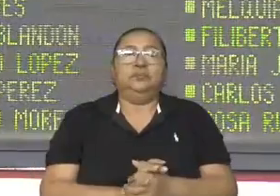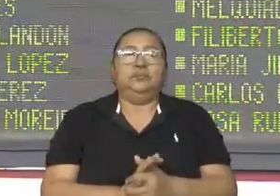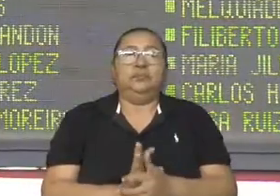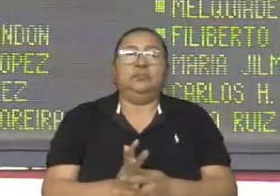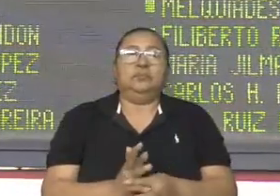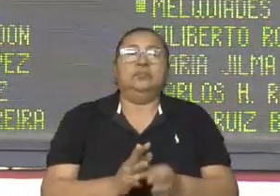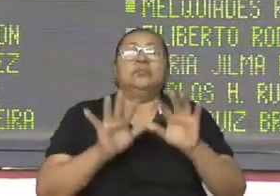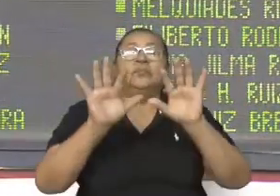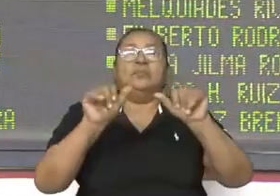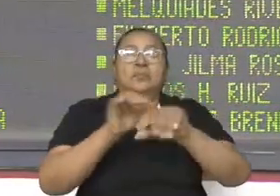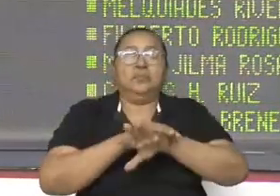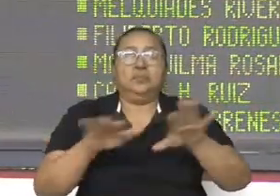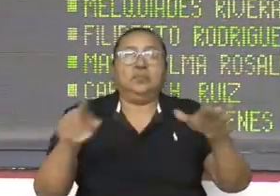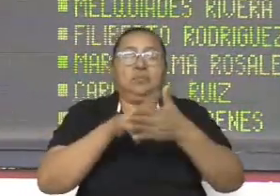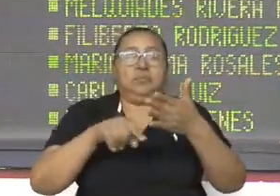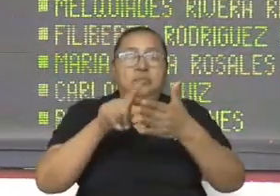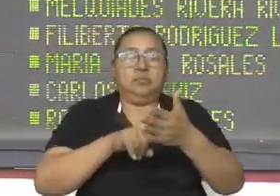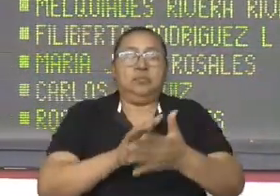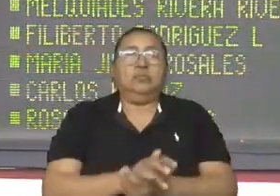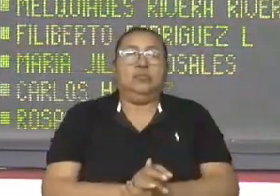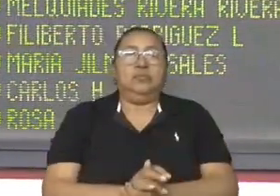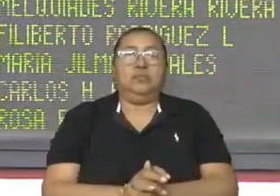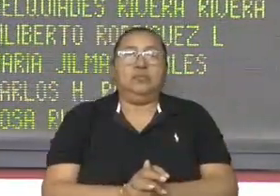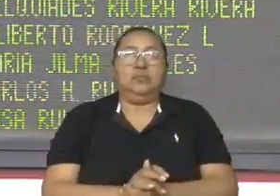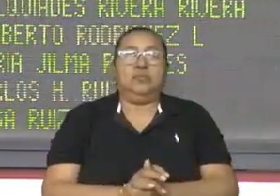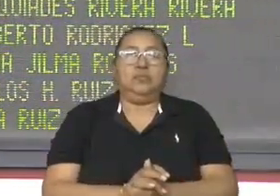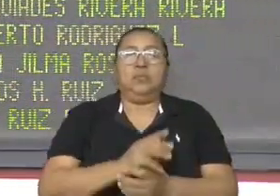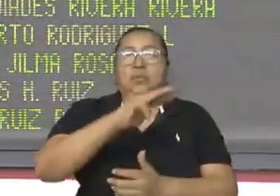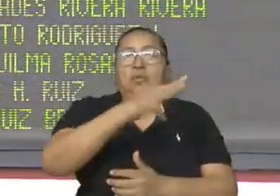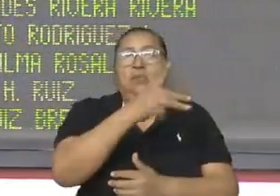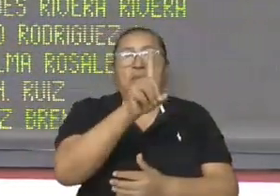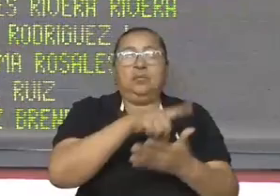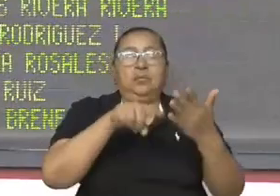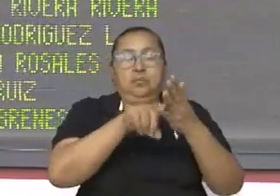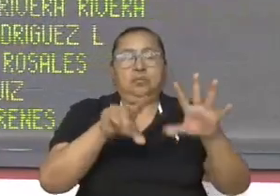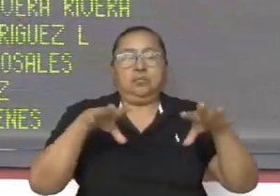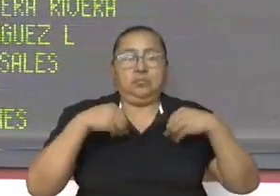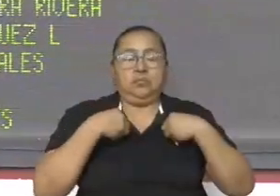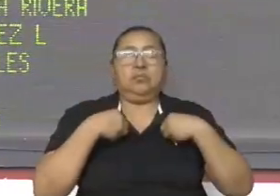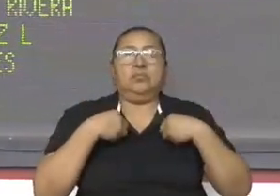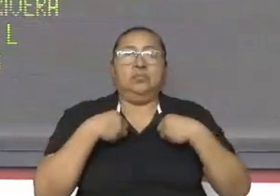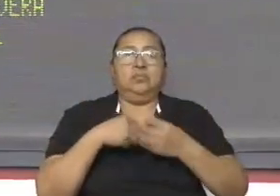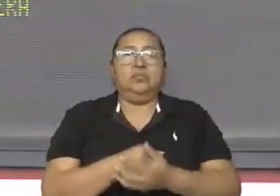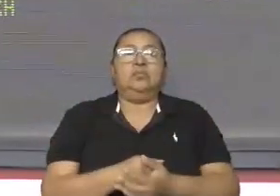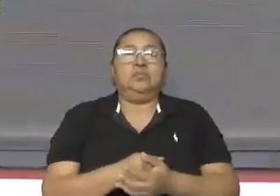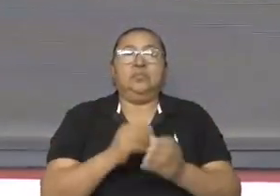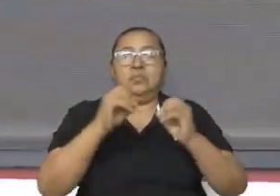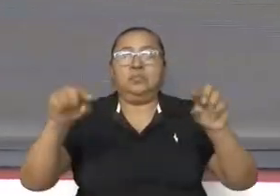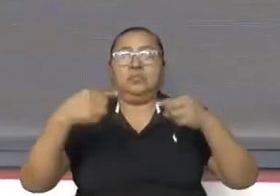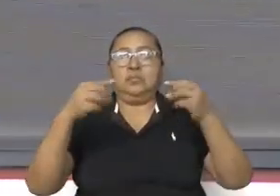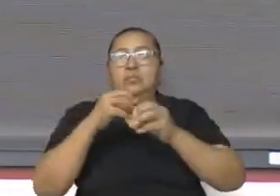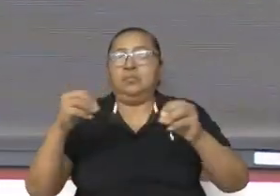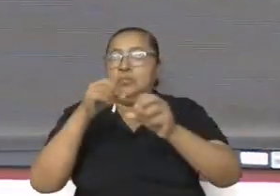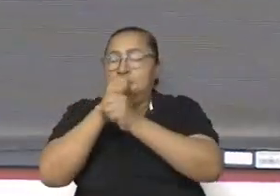Se cierra la votación. 91 votos a favor, cero en